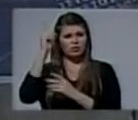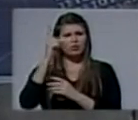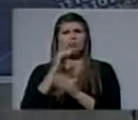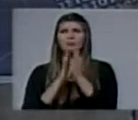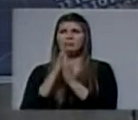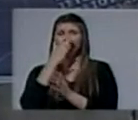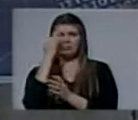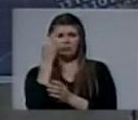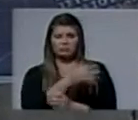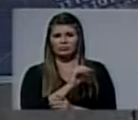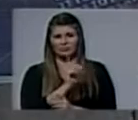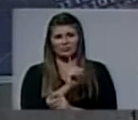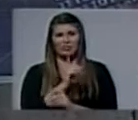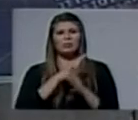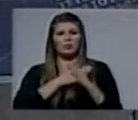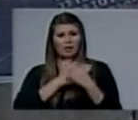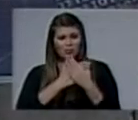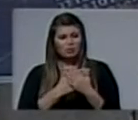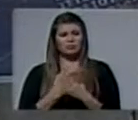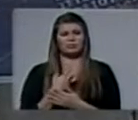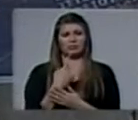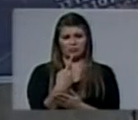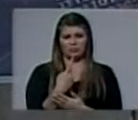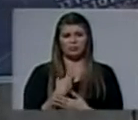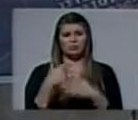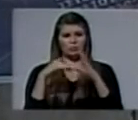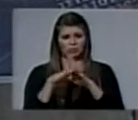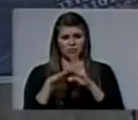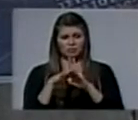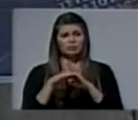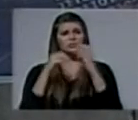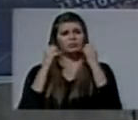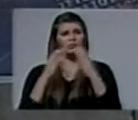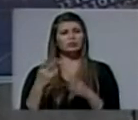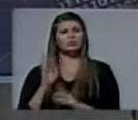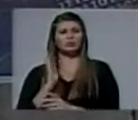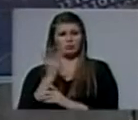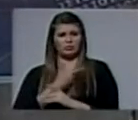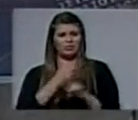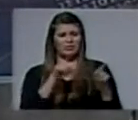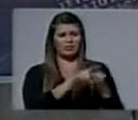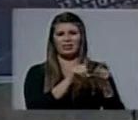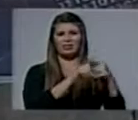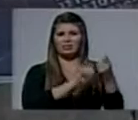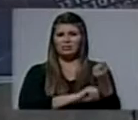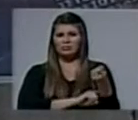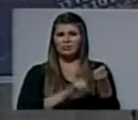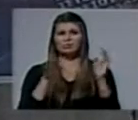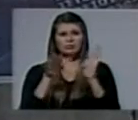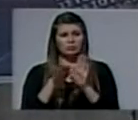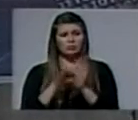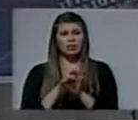ama menos que ama a vos y a mí. Son nuestros hermanos y nuestras hermanas.